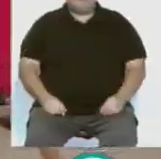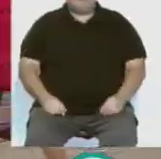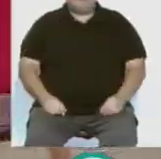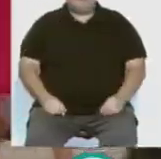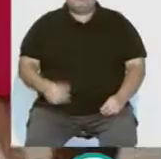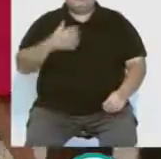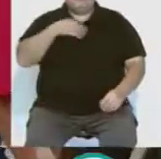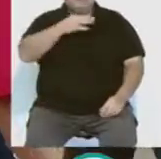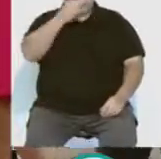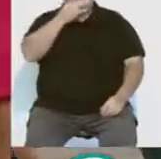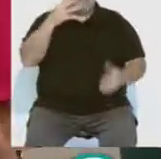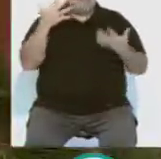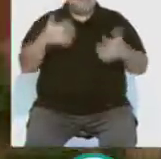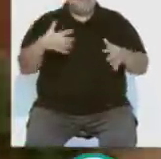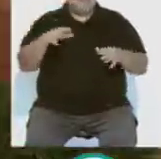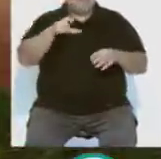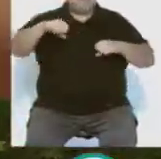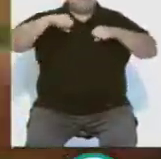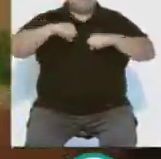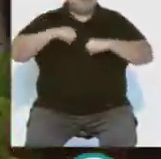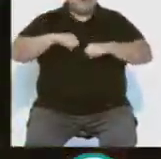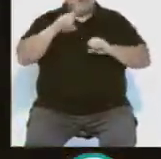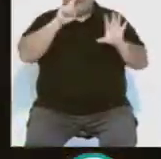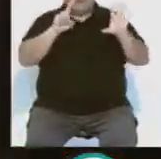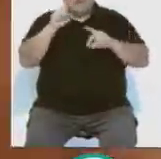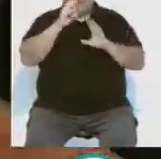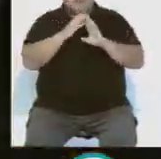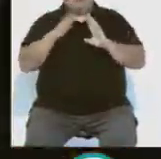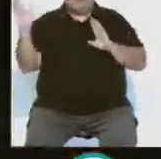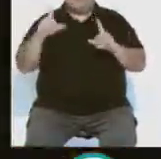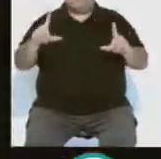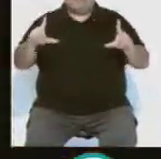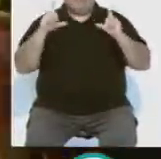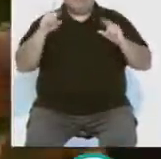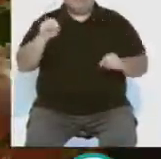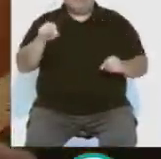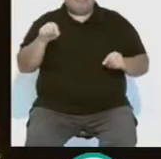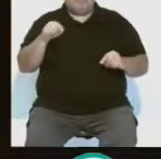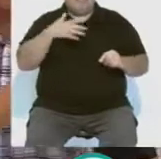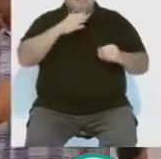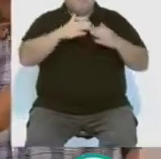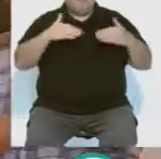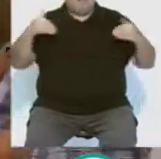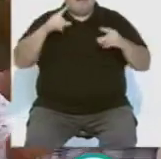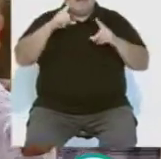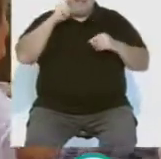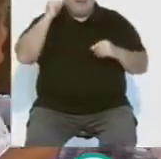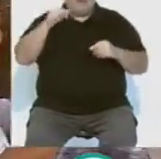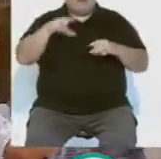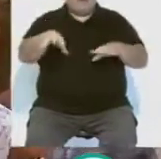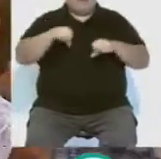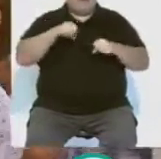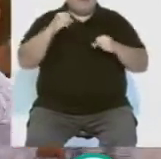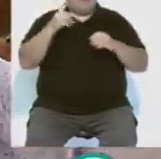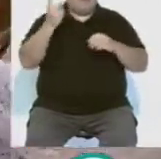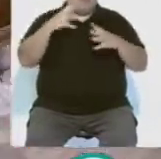En la tarde del miércoles las personas mayores de 60 años fueron los protagonistas. El Baluarte de la Candelaria ha acogido